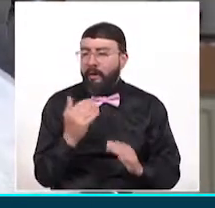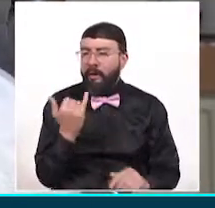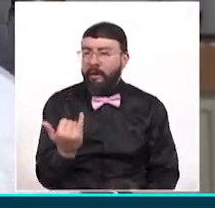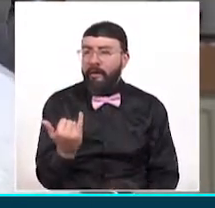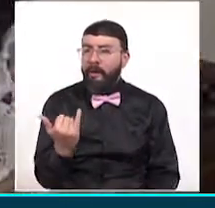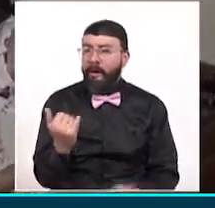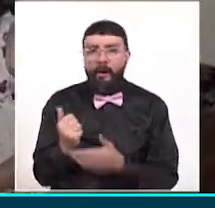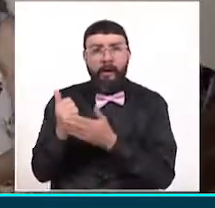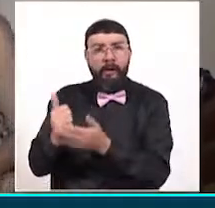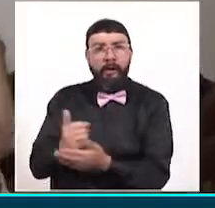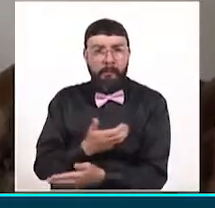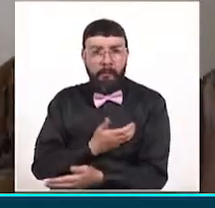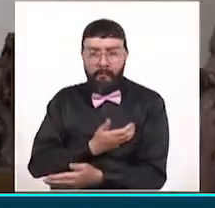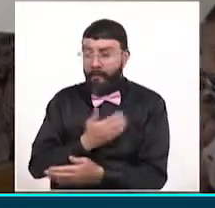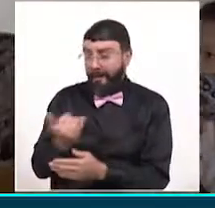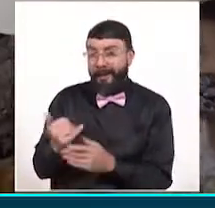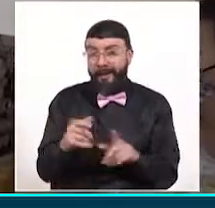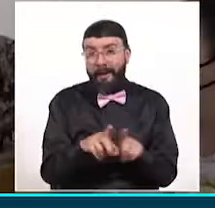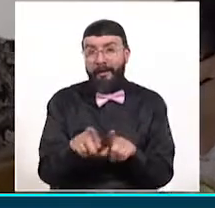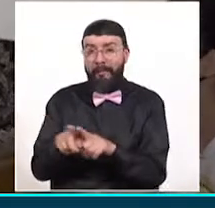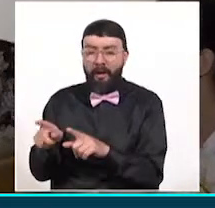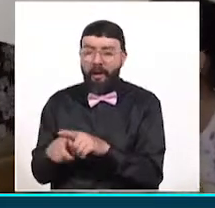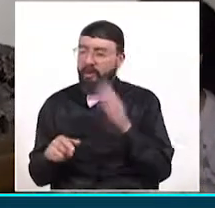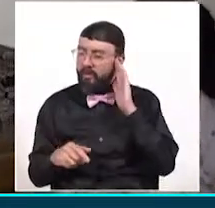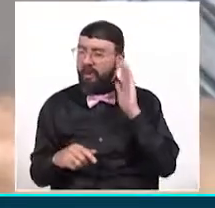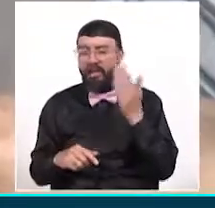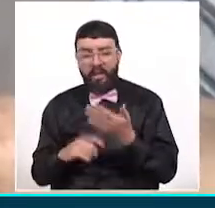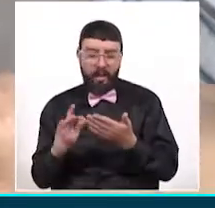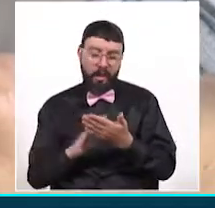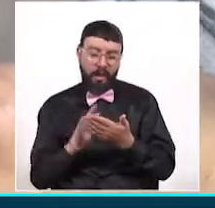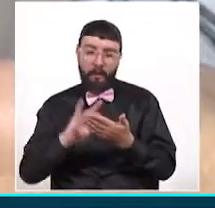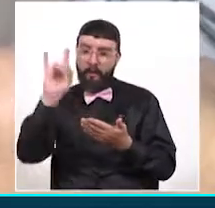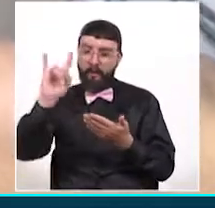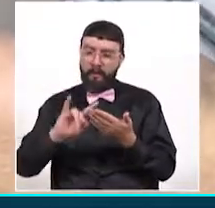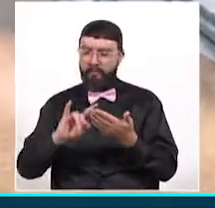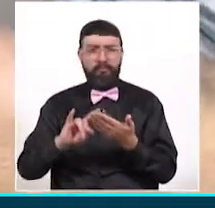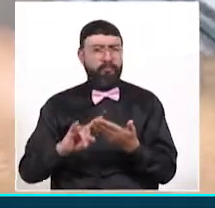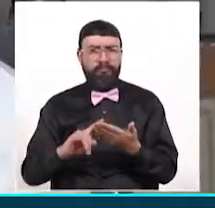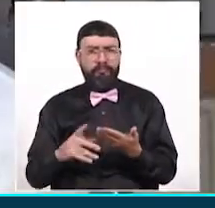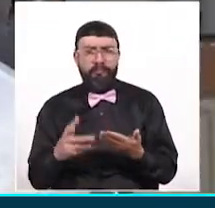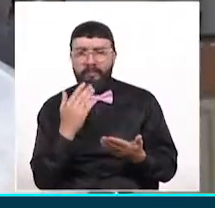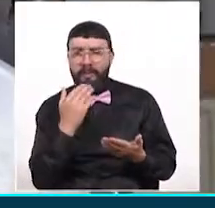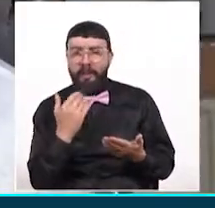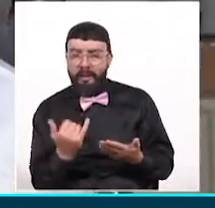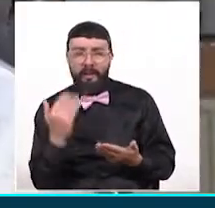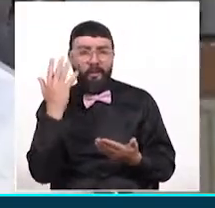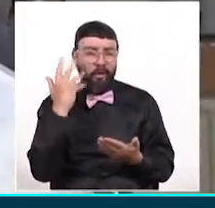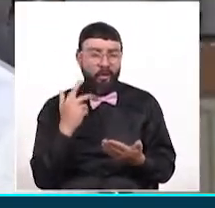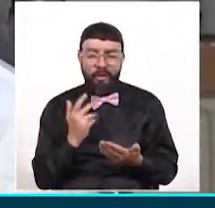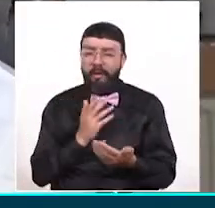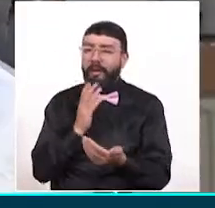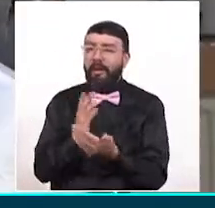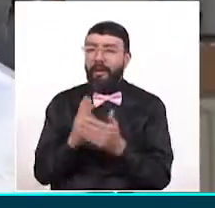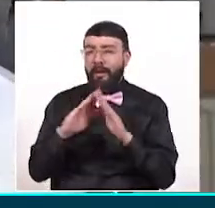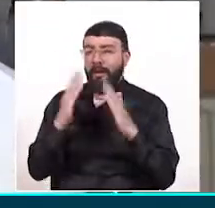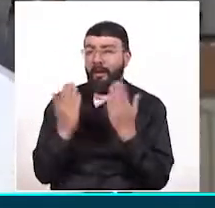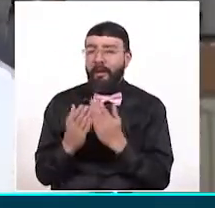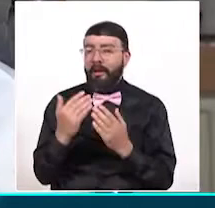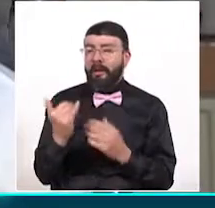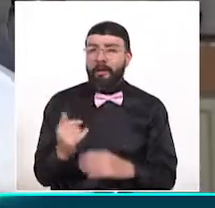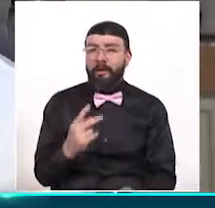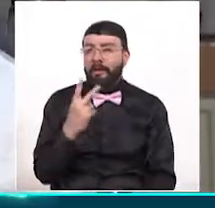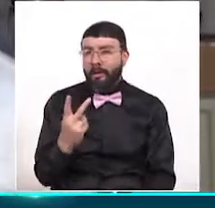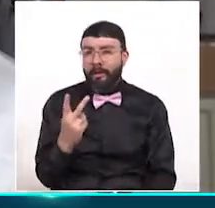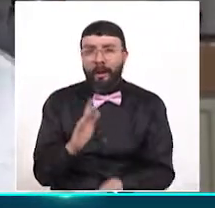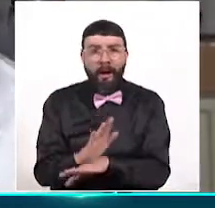mamá con mis hermanos. Entonces ya yo no usaba ese celular, sino más bien yo me iba todos los días a la casa de ella. Como a las dos de la tarde, siempre